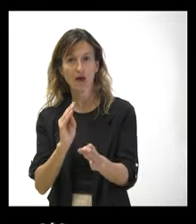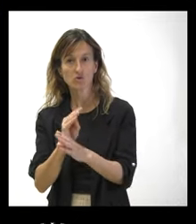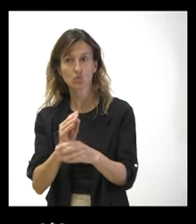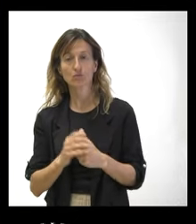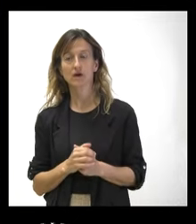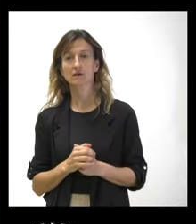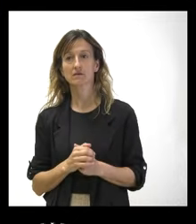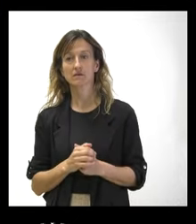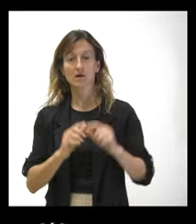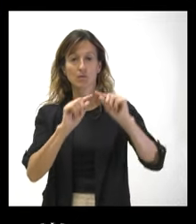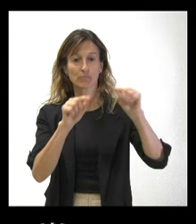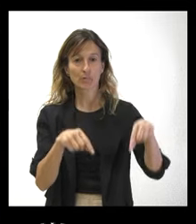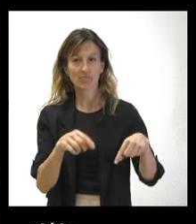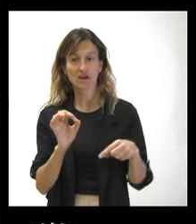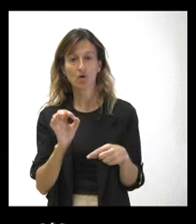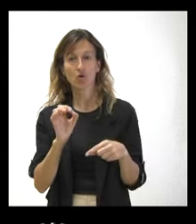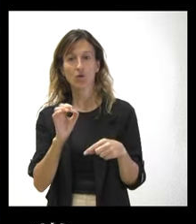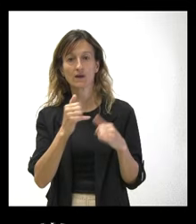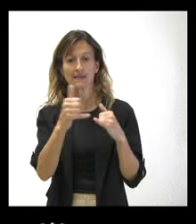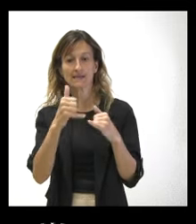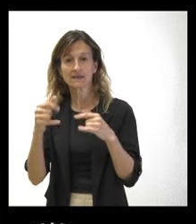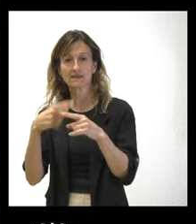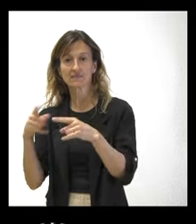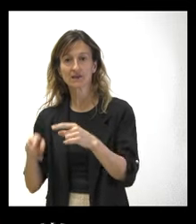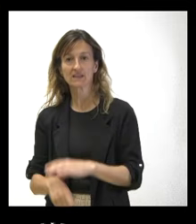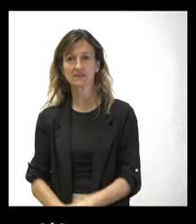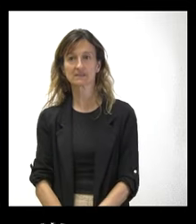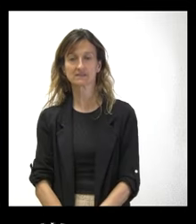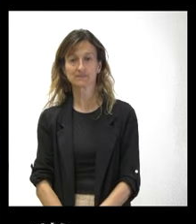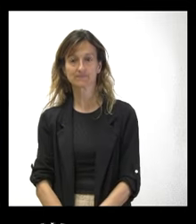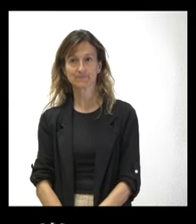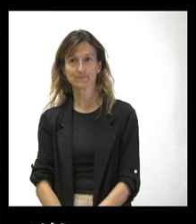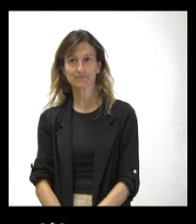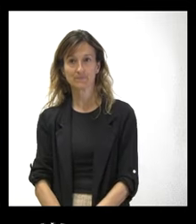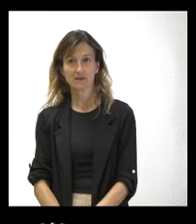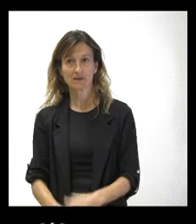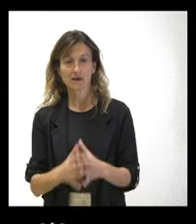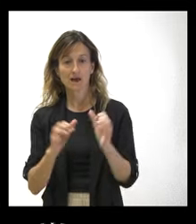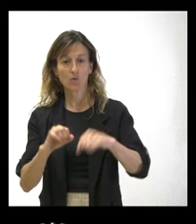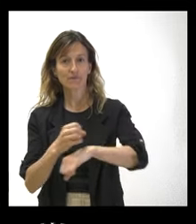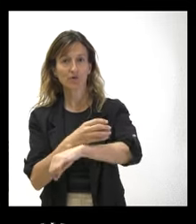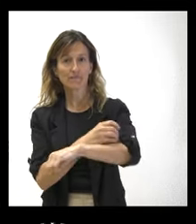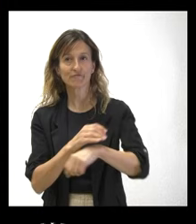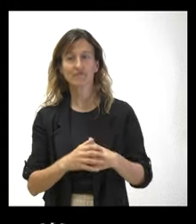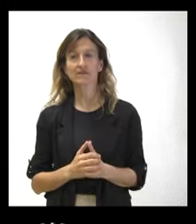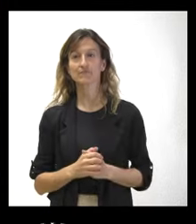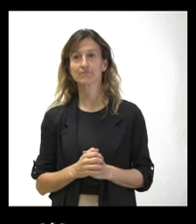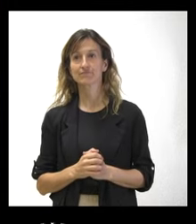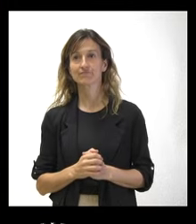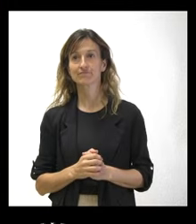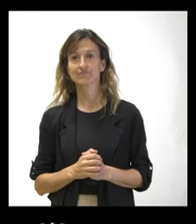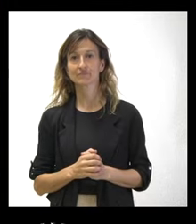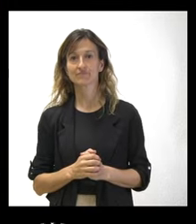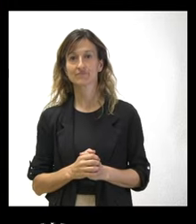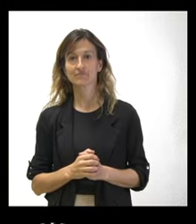datos o bien provinciales o bien por las diferentes líneas que están subvencionadas ahora mismo en este acuerdo con Renfe. Pero respecto a esa